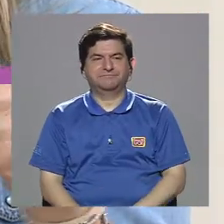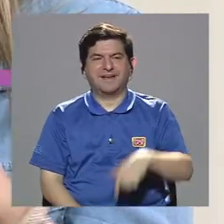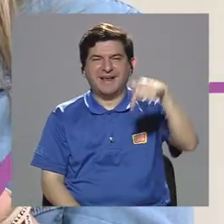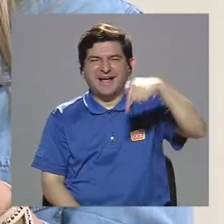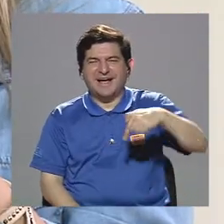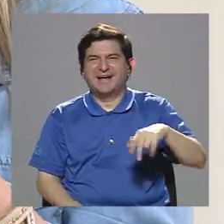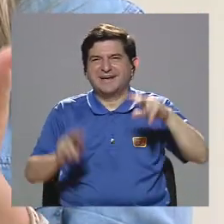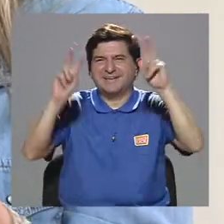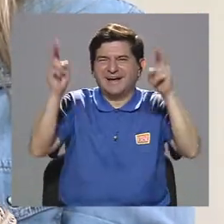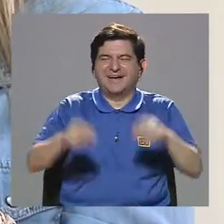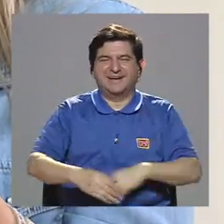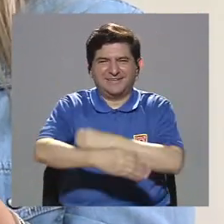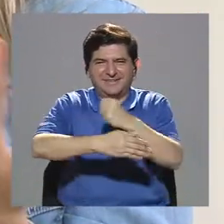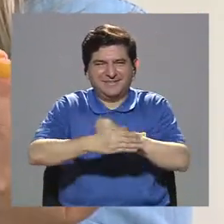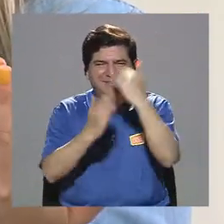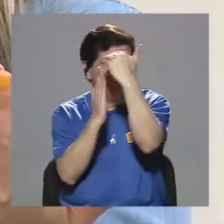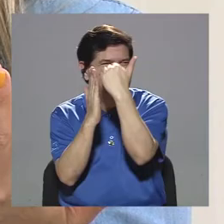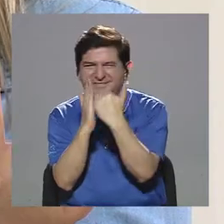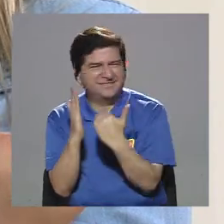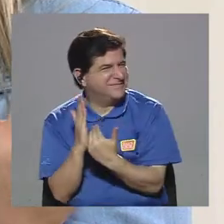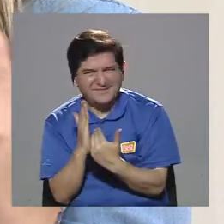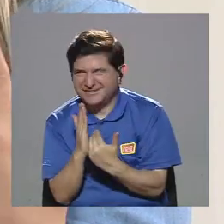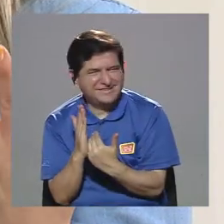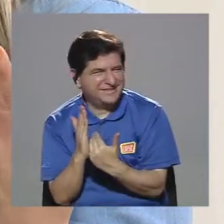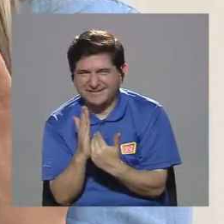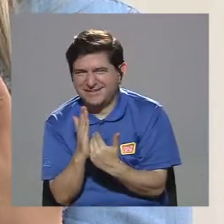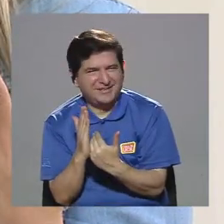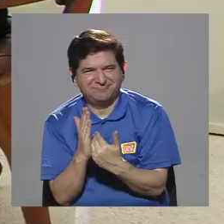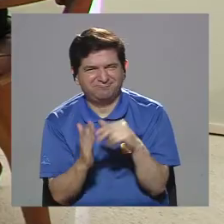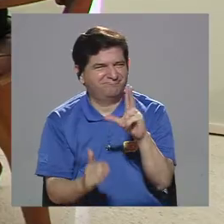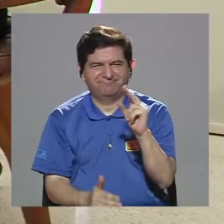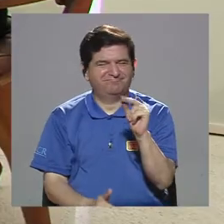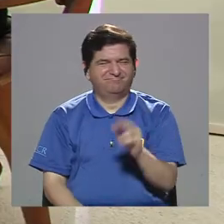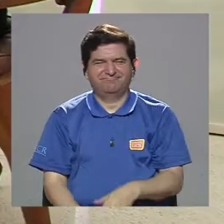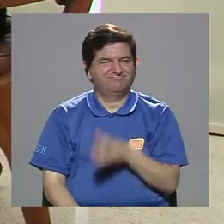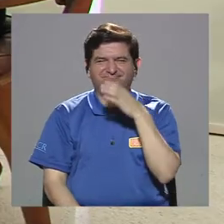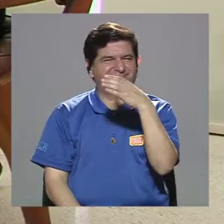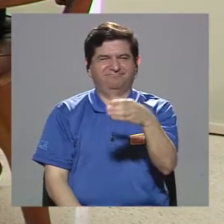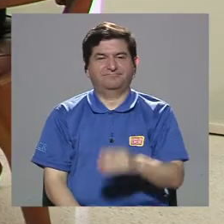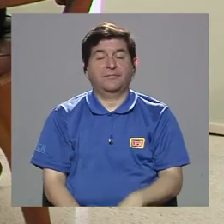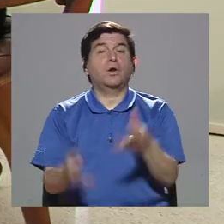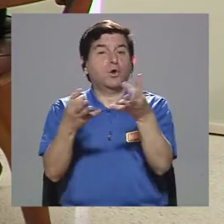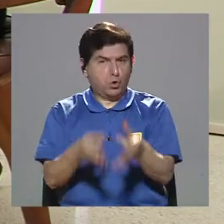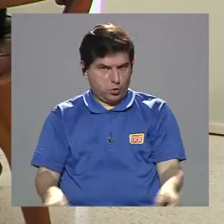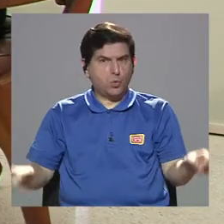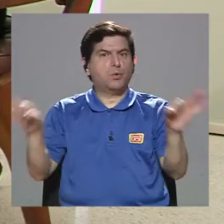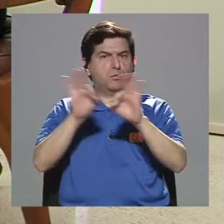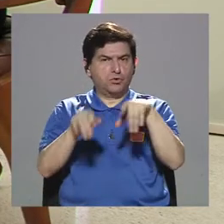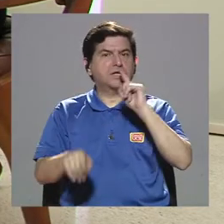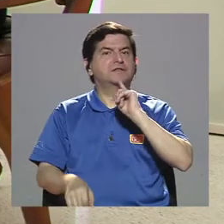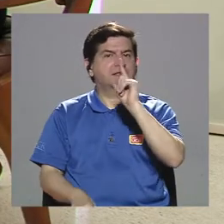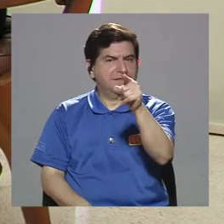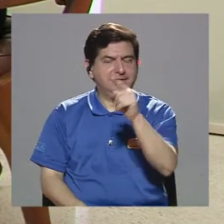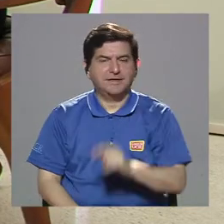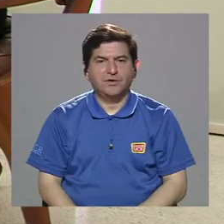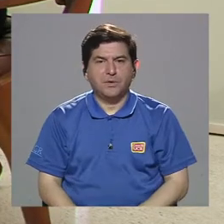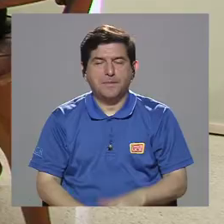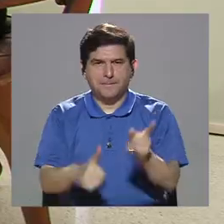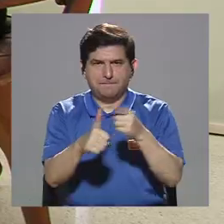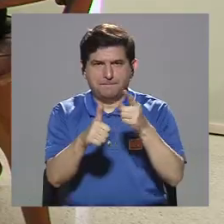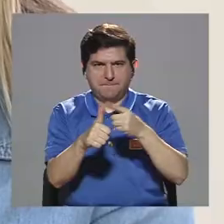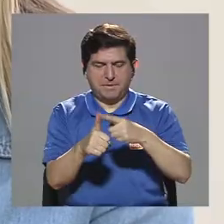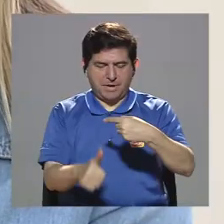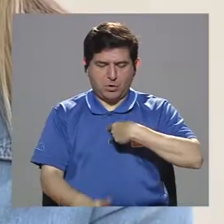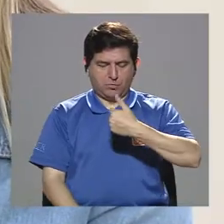Una crianza tan de receta no es tan recomendable. Aquí lo importante es lo que vos decís, es primero empezar con una